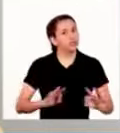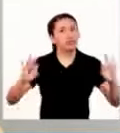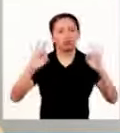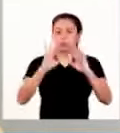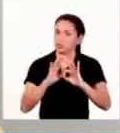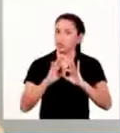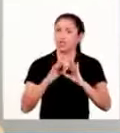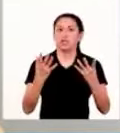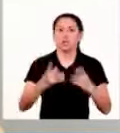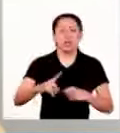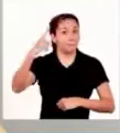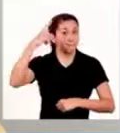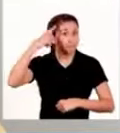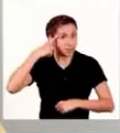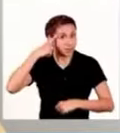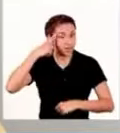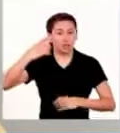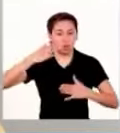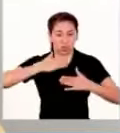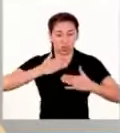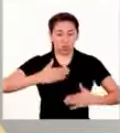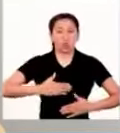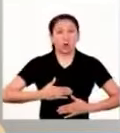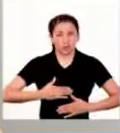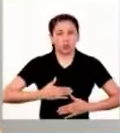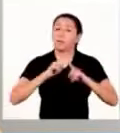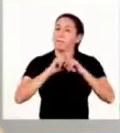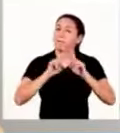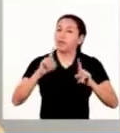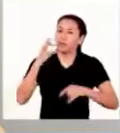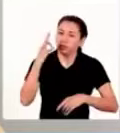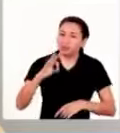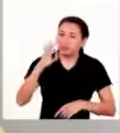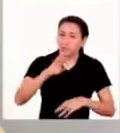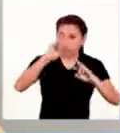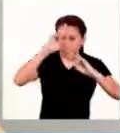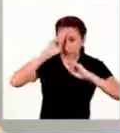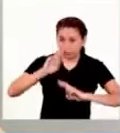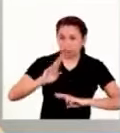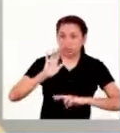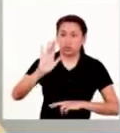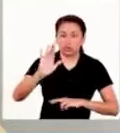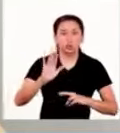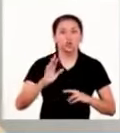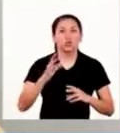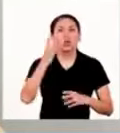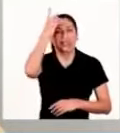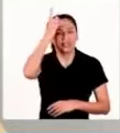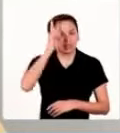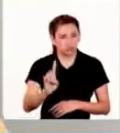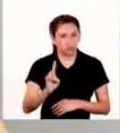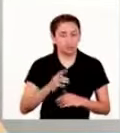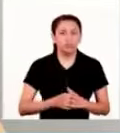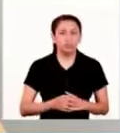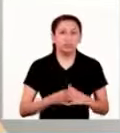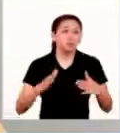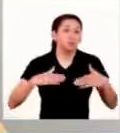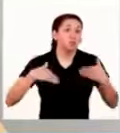integral tanto mental como física pero siempre respetando su capacidad de decisión